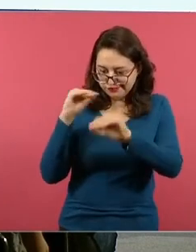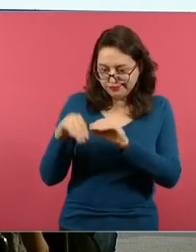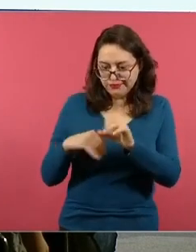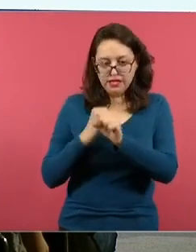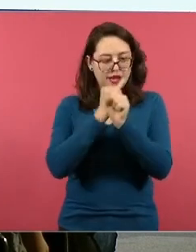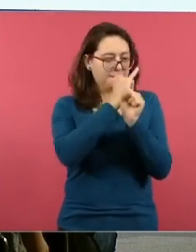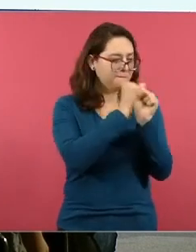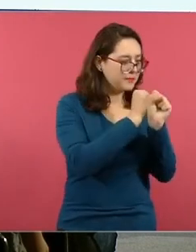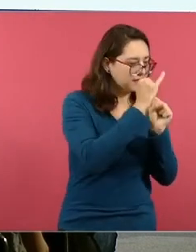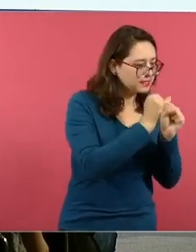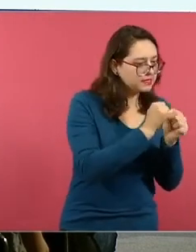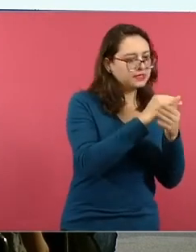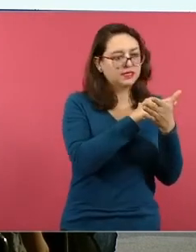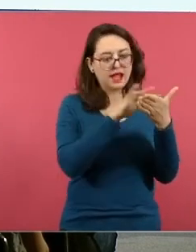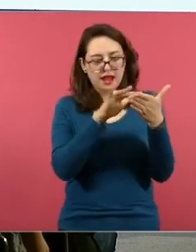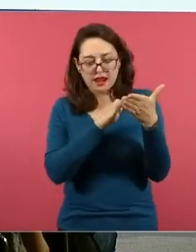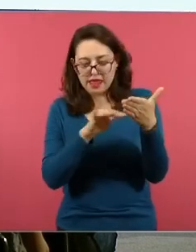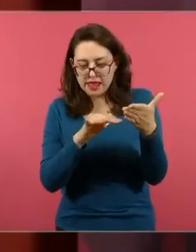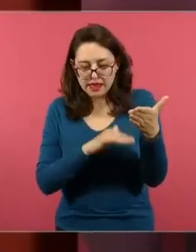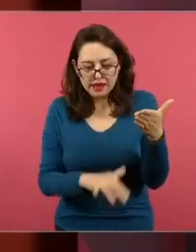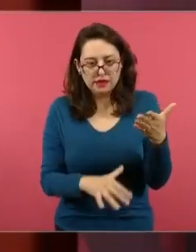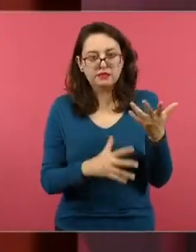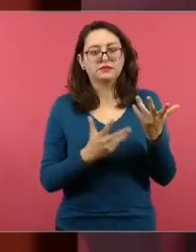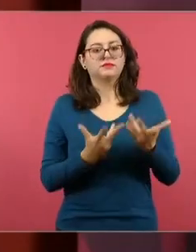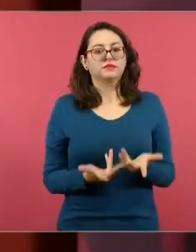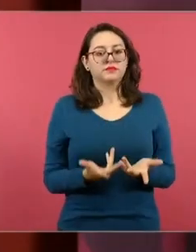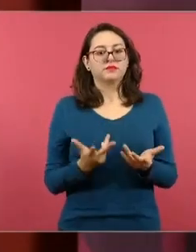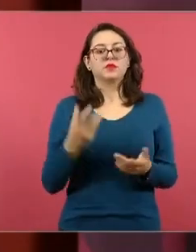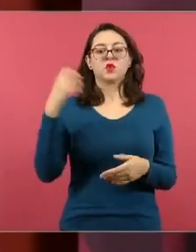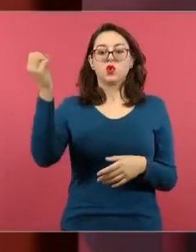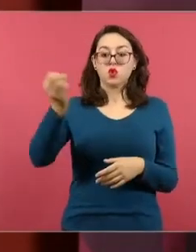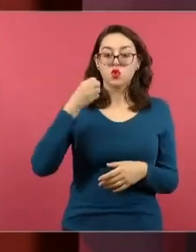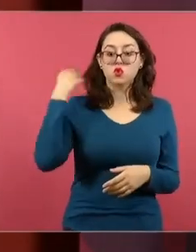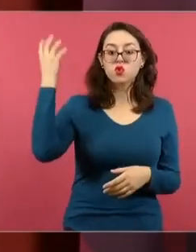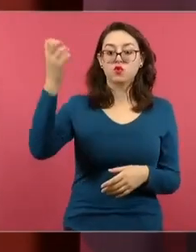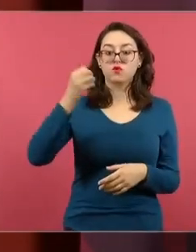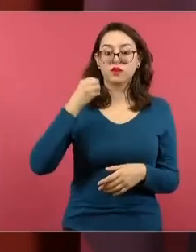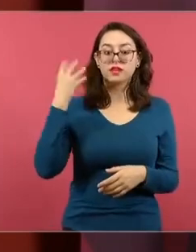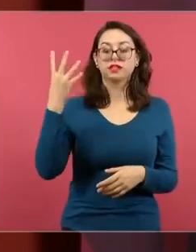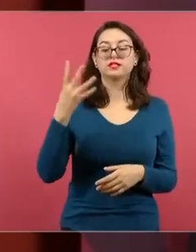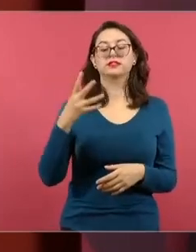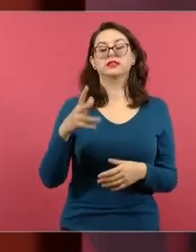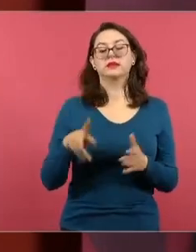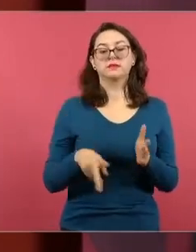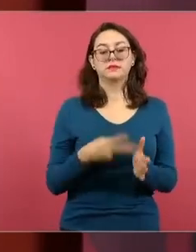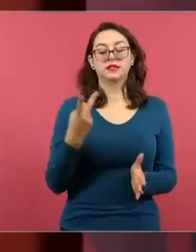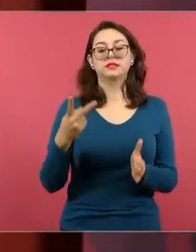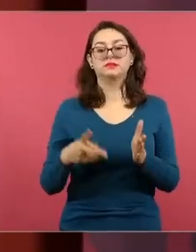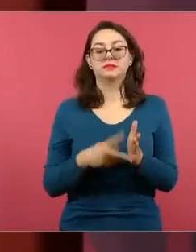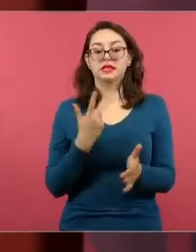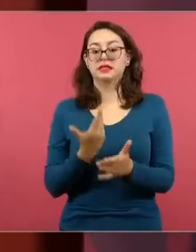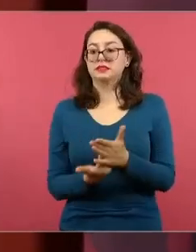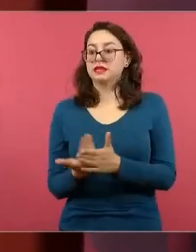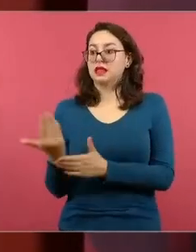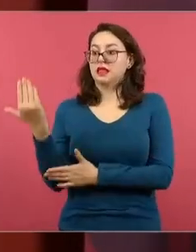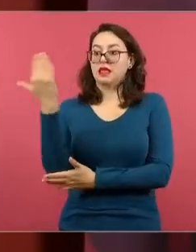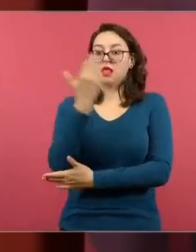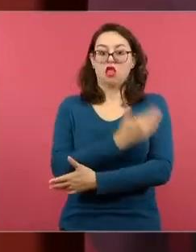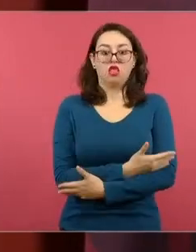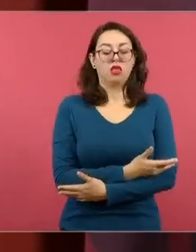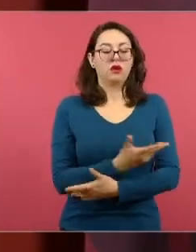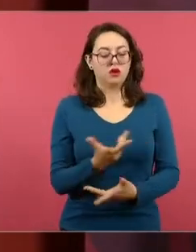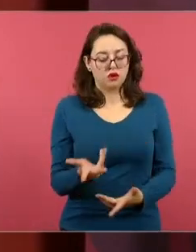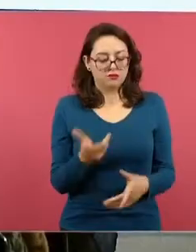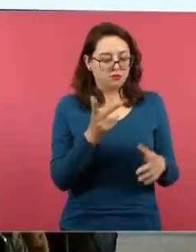investigábamos, leíamos, tuvimos conferencias, en ocasiones hasta dos conferencias al día para aprender cómo